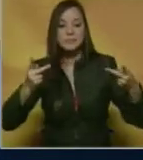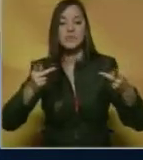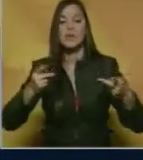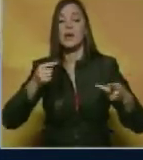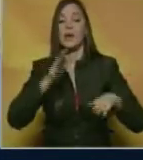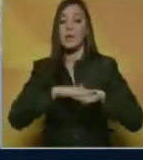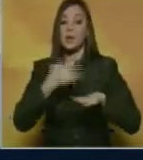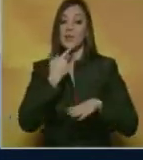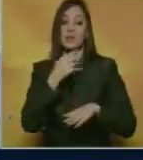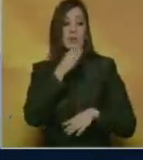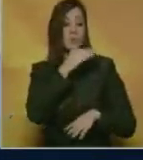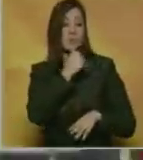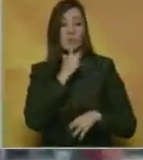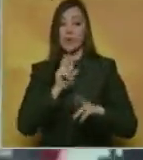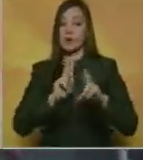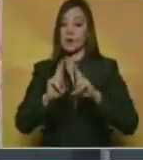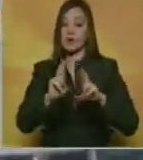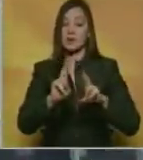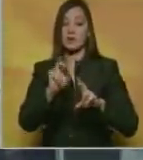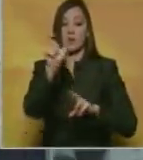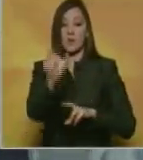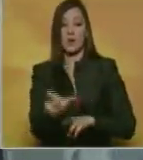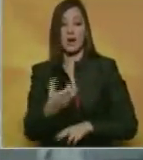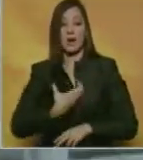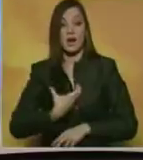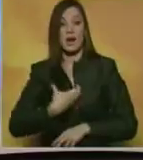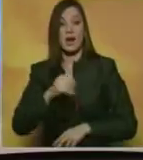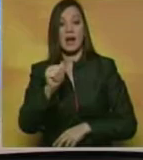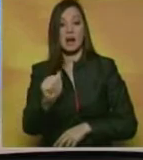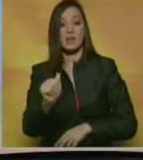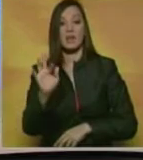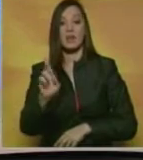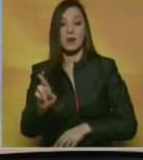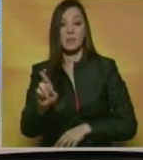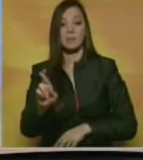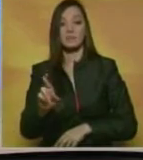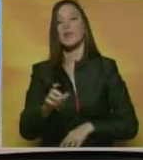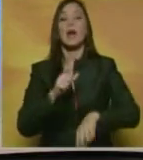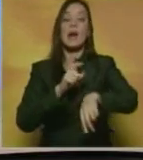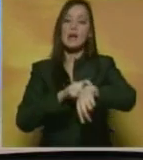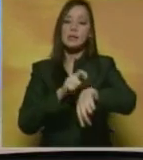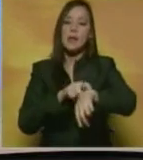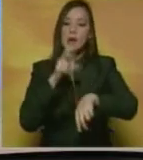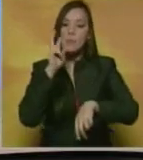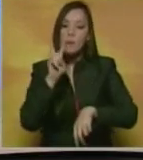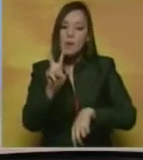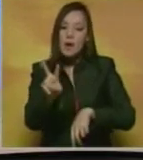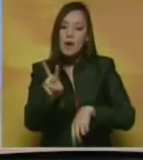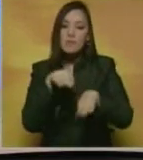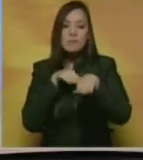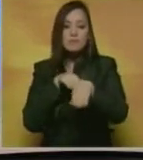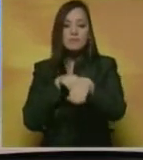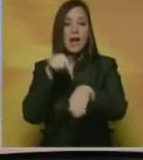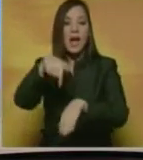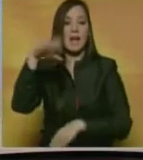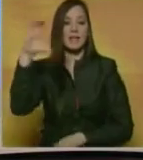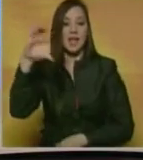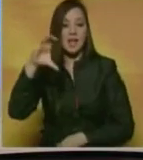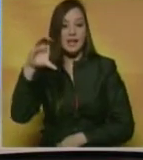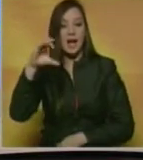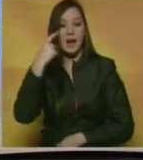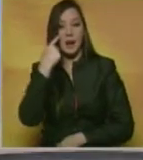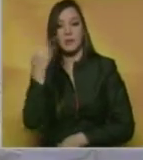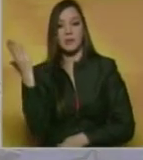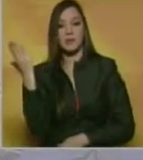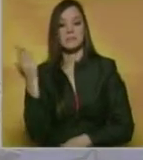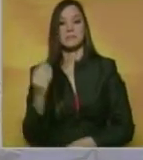existe una relación con el alcalde Alfredo Ramos. Bueno, y a esta hora vamos a revisar la situación de tránsito en Caracas con la